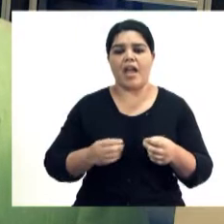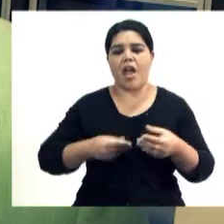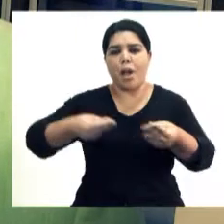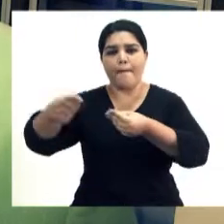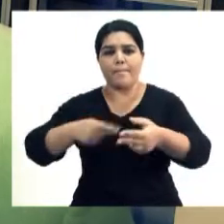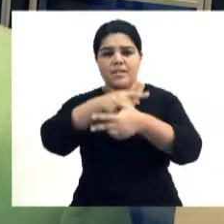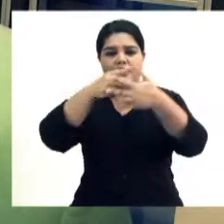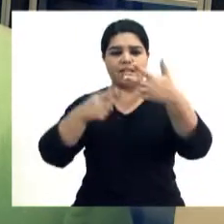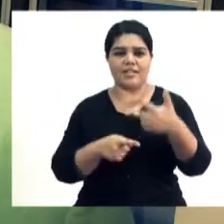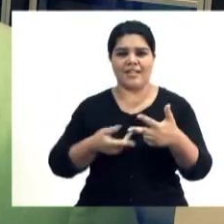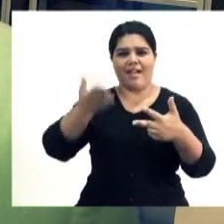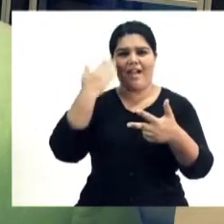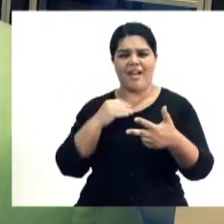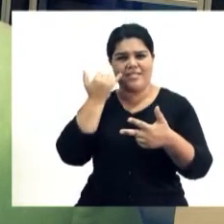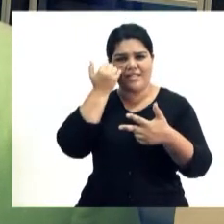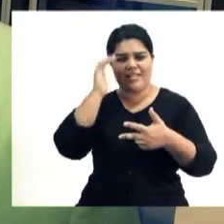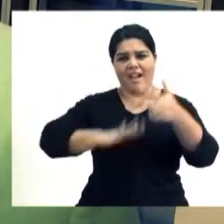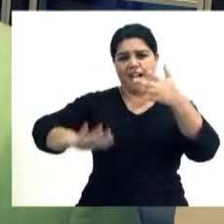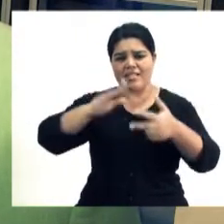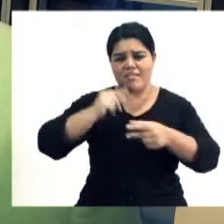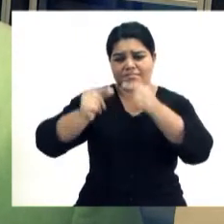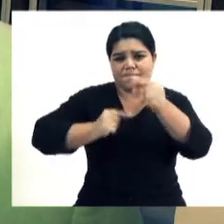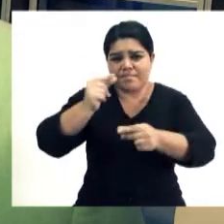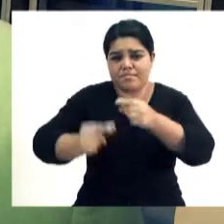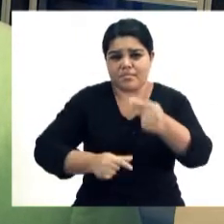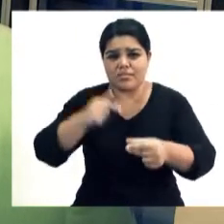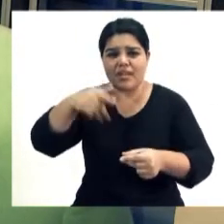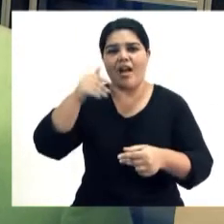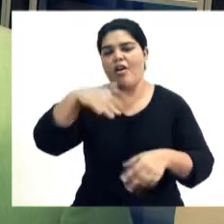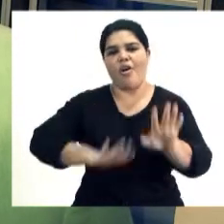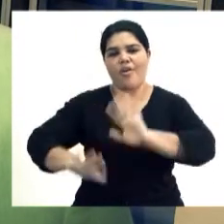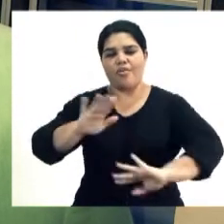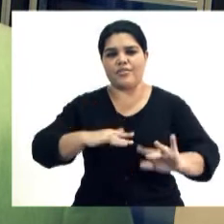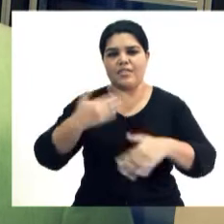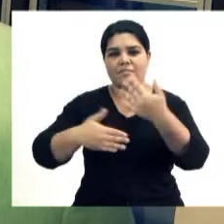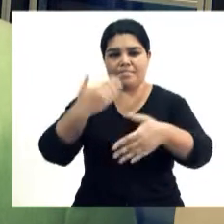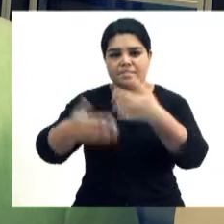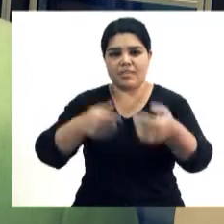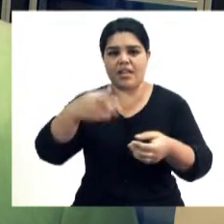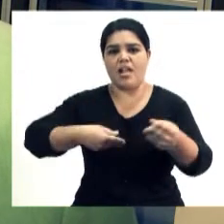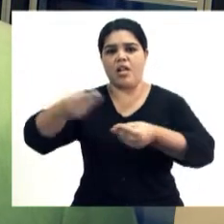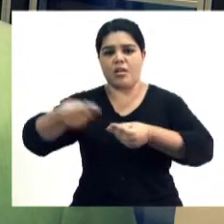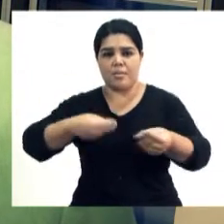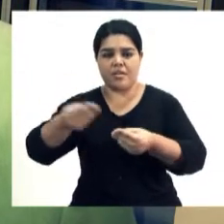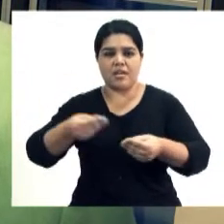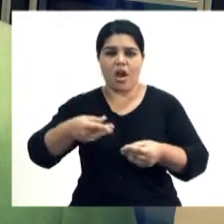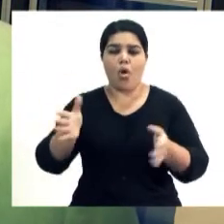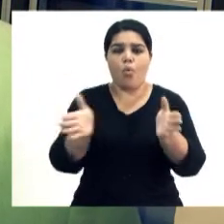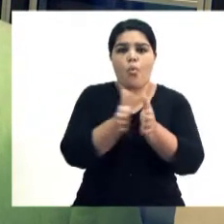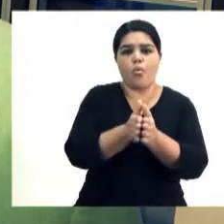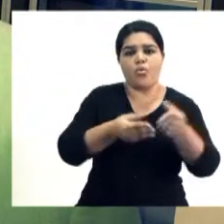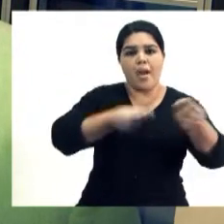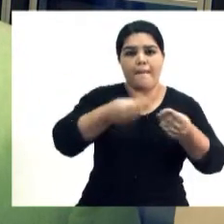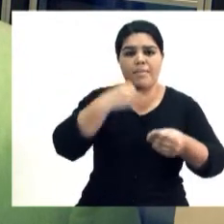empresas que pasaron por el proceso de incubación y que hoy están desarrollando sus actividades en el mercado con empresas exitosas